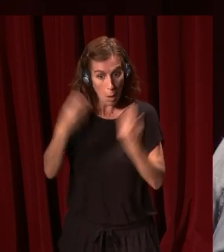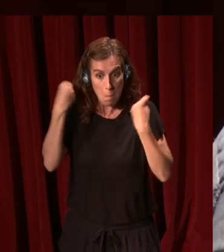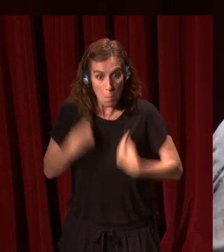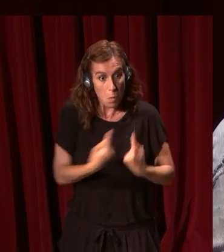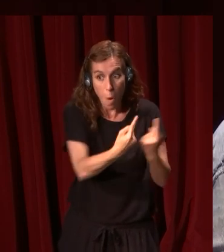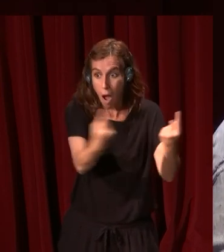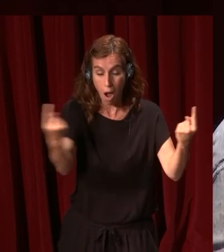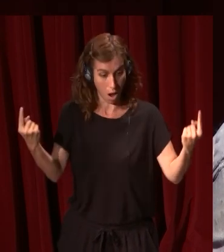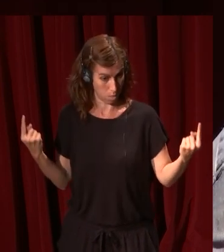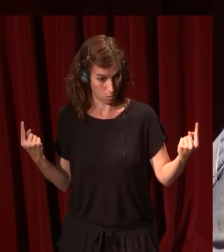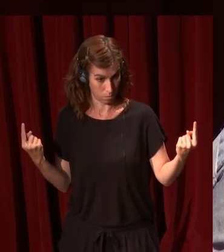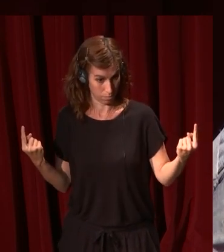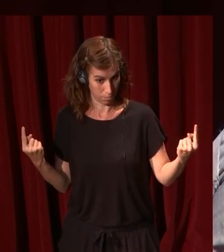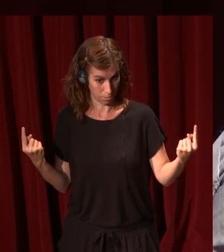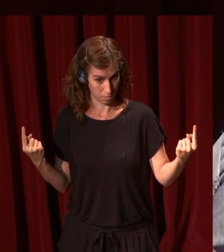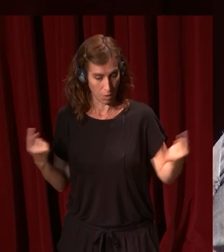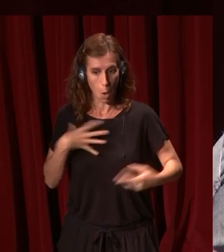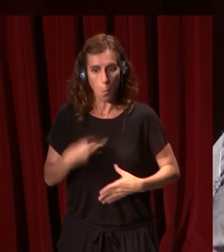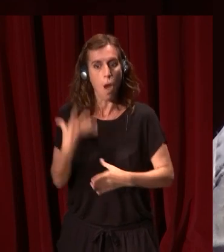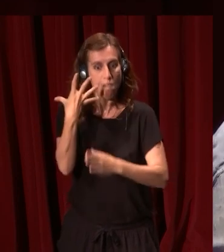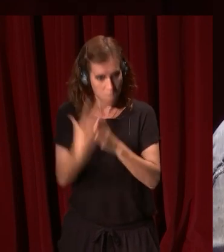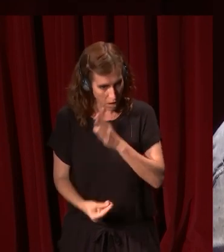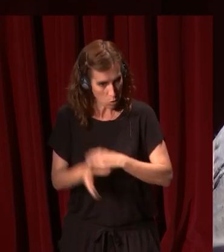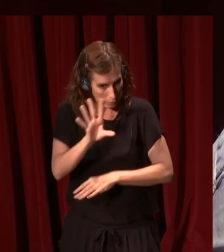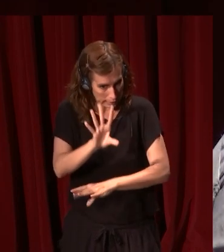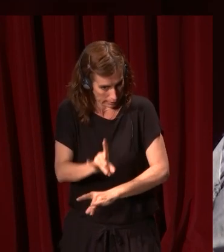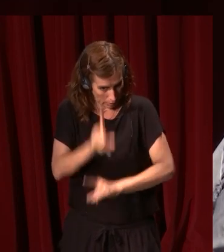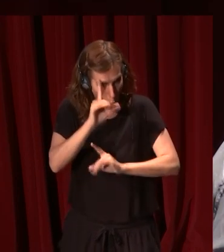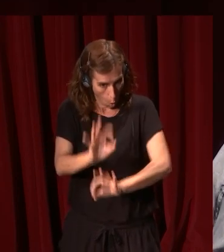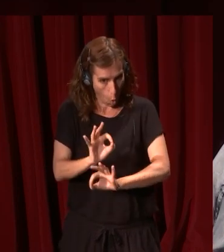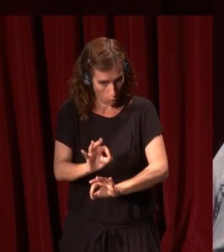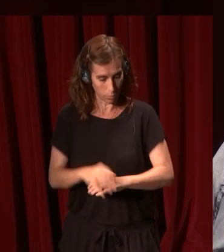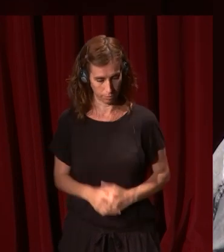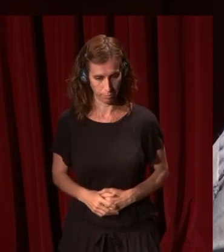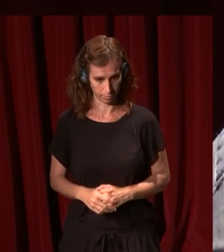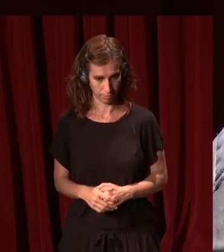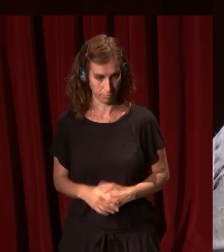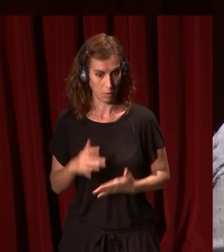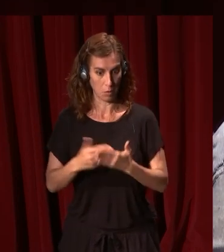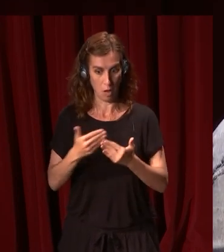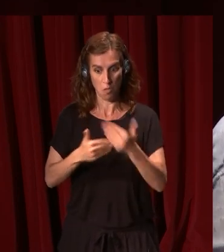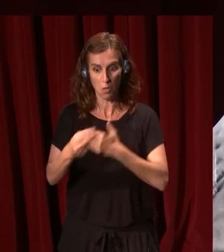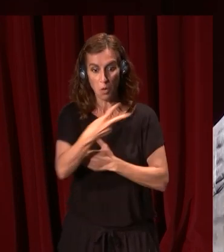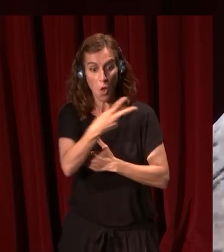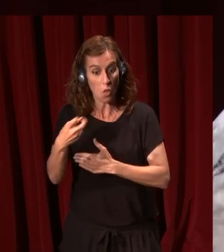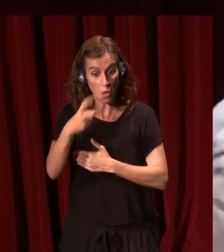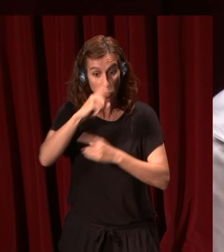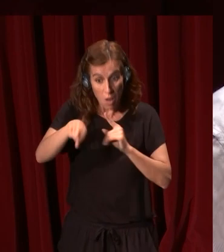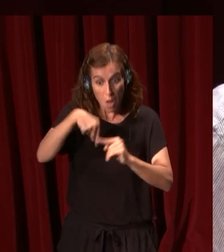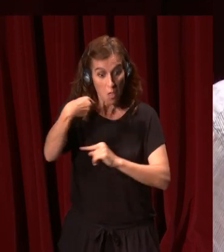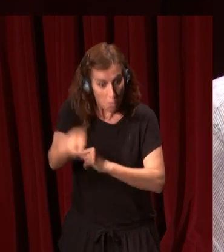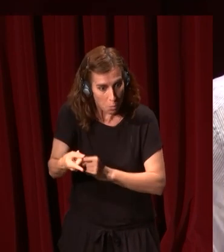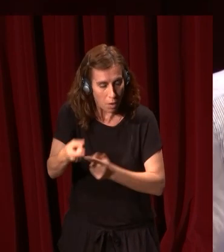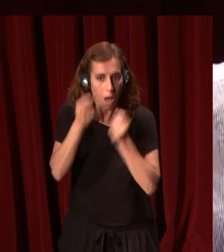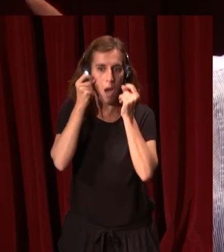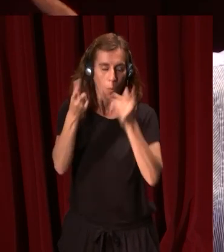mismo, es inevitable. Estaremos cometiendo errores igual de groseros que parecerán muy obvios dentro de 200 años seguramente. Pero estamos